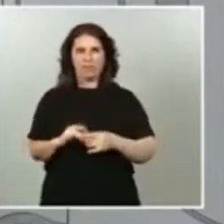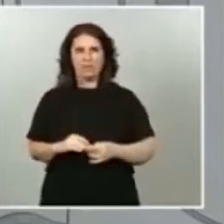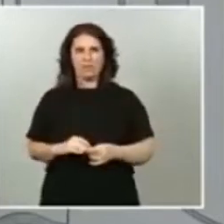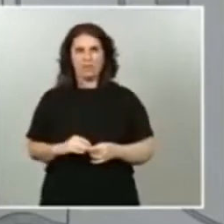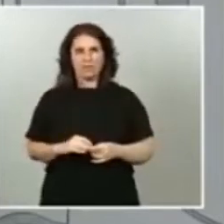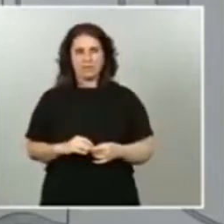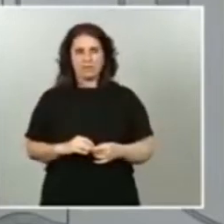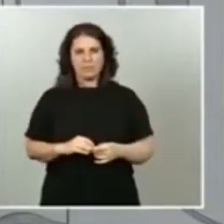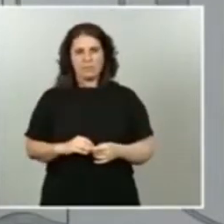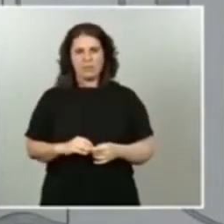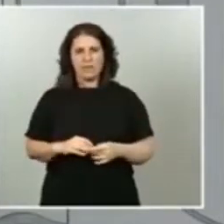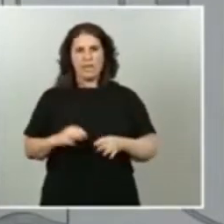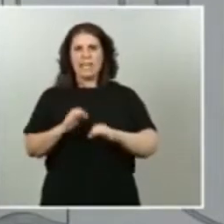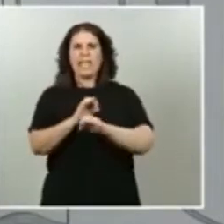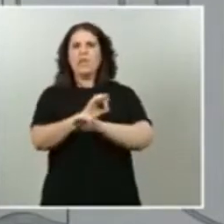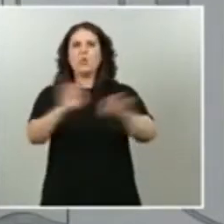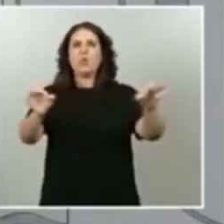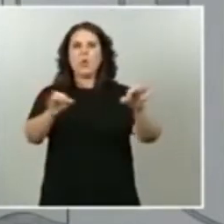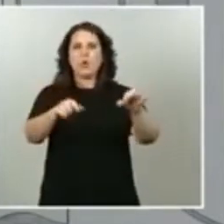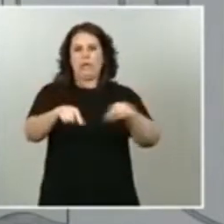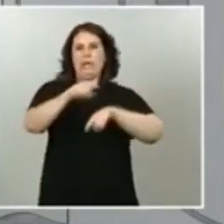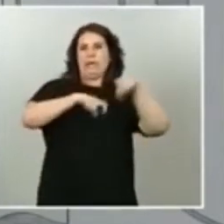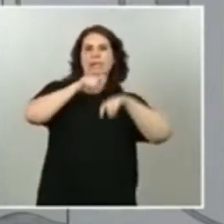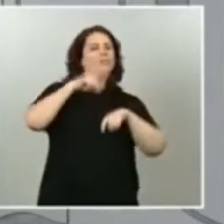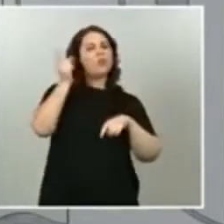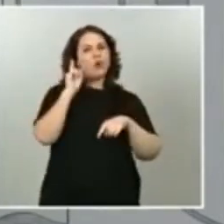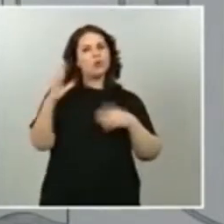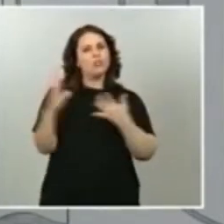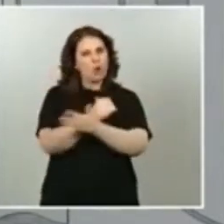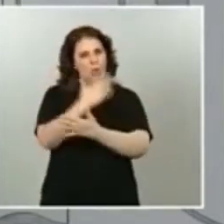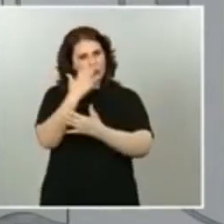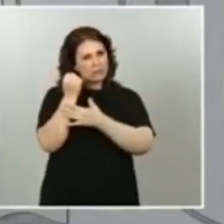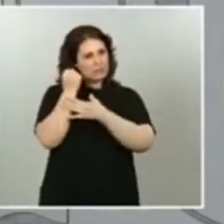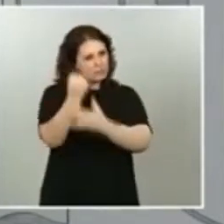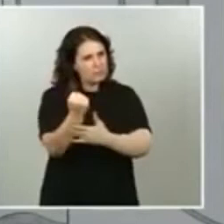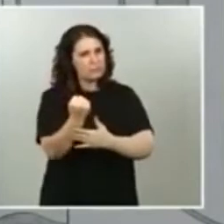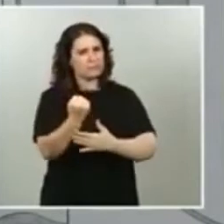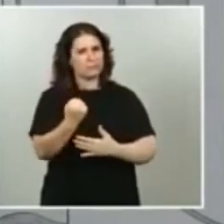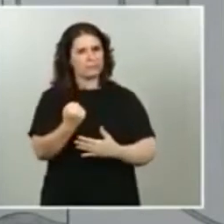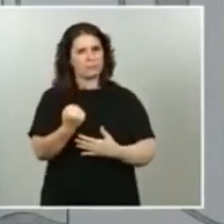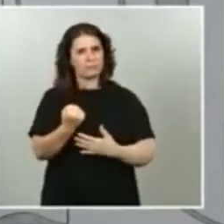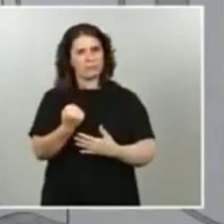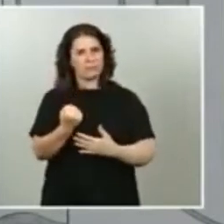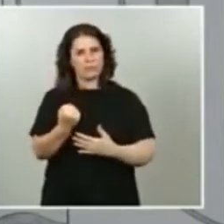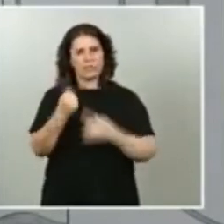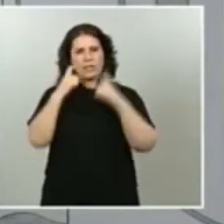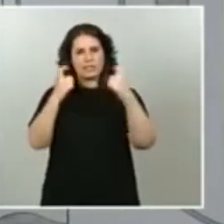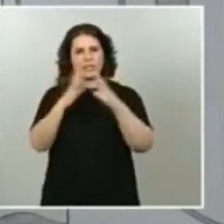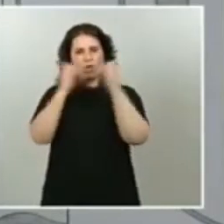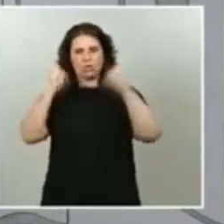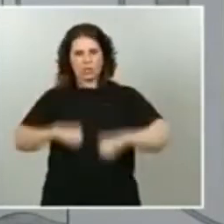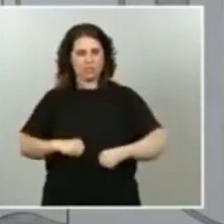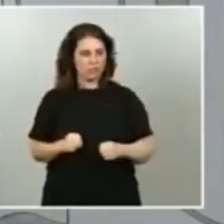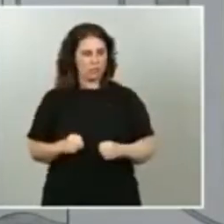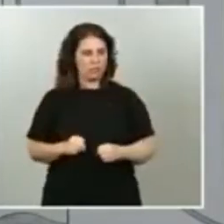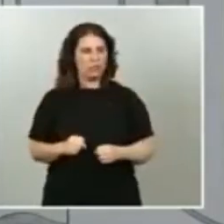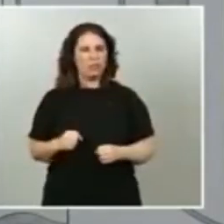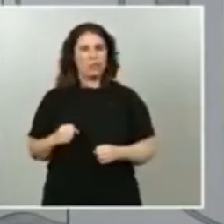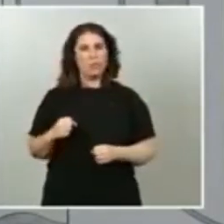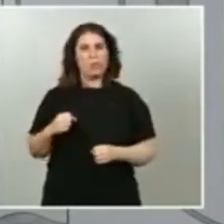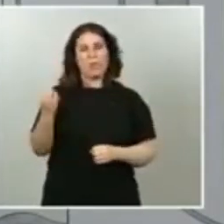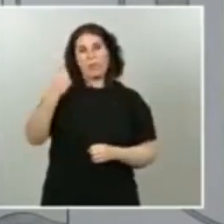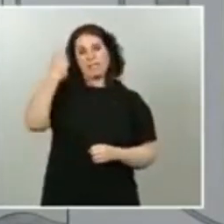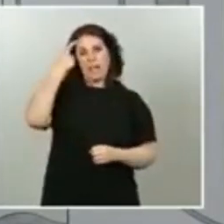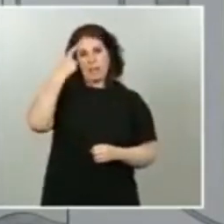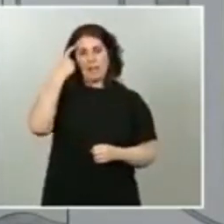atrás, sino que está intentando arrimar el hombro para hacer posible ese consenso, sabiendo y contando que, como es lógico,